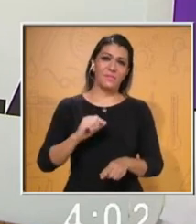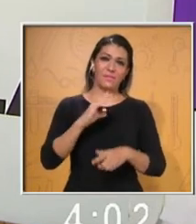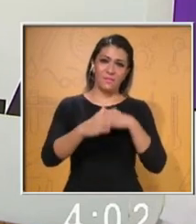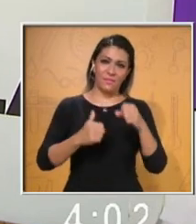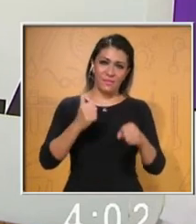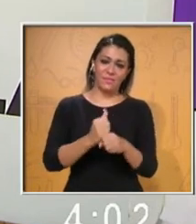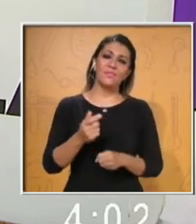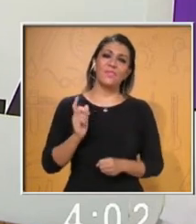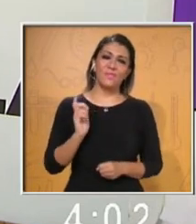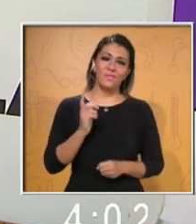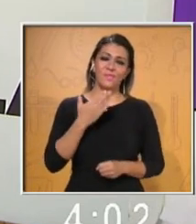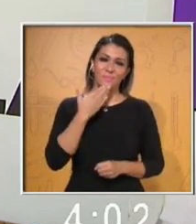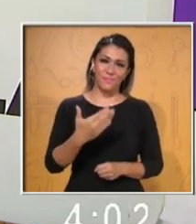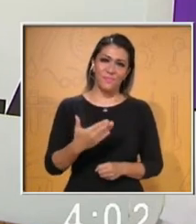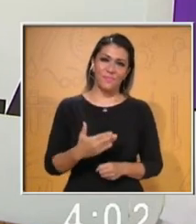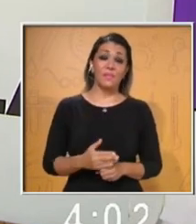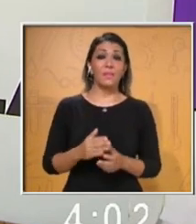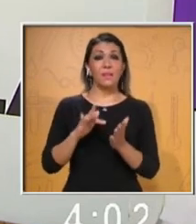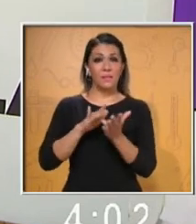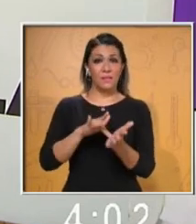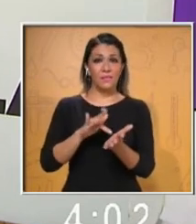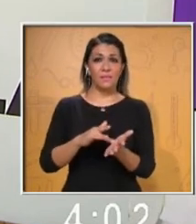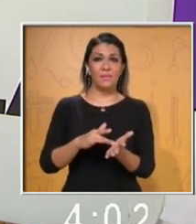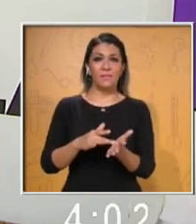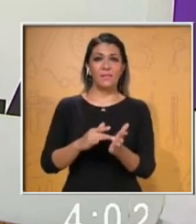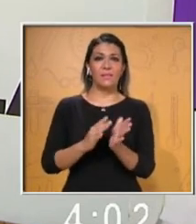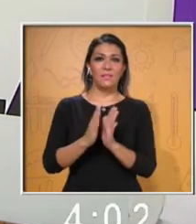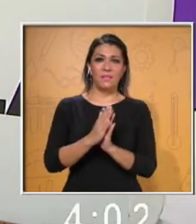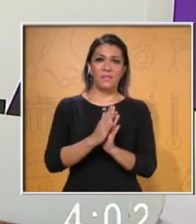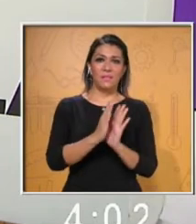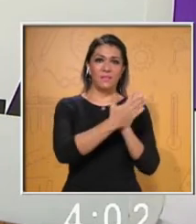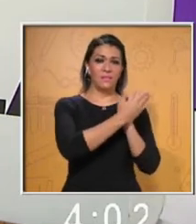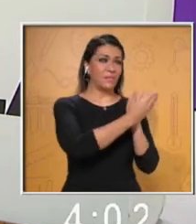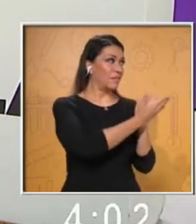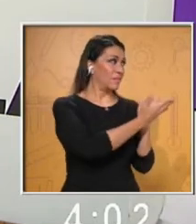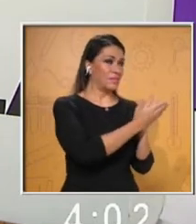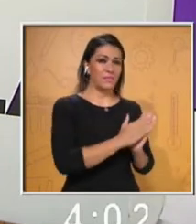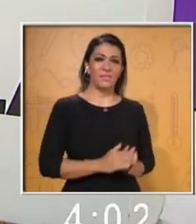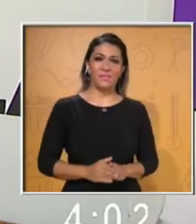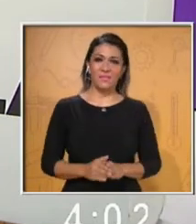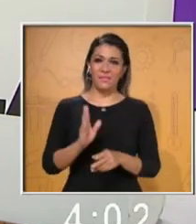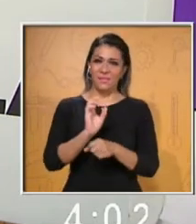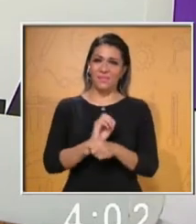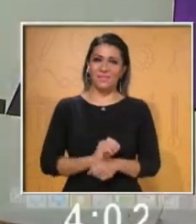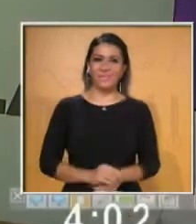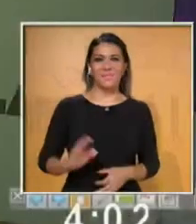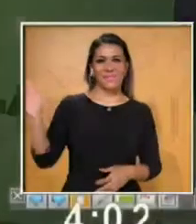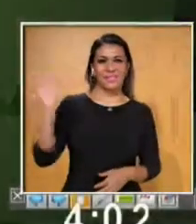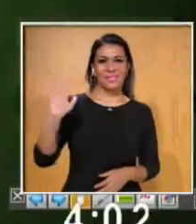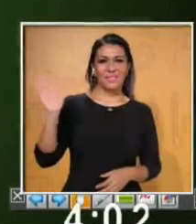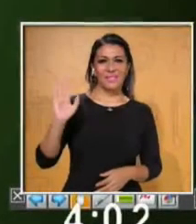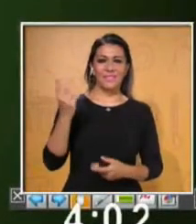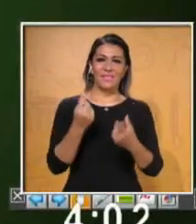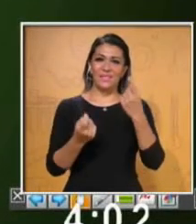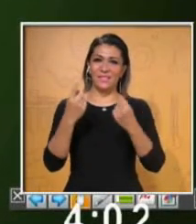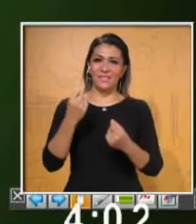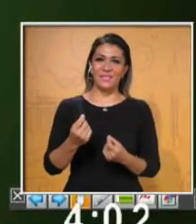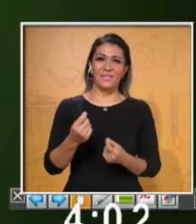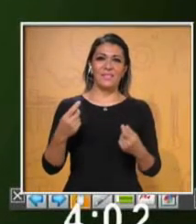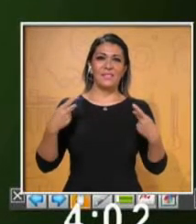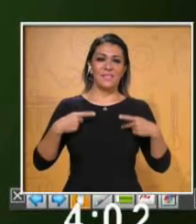esperando la pase muy bien. Si me apoyan, por favor, mandando la cámara a la pantalla para hacer un saludo colectivo a algunas personas,